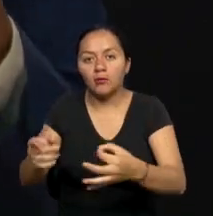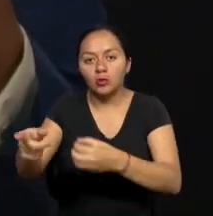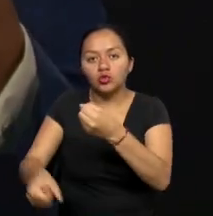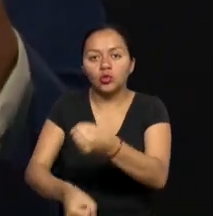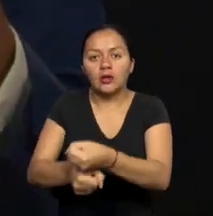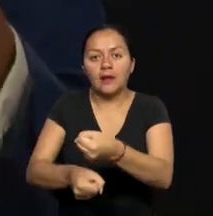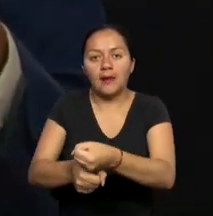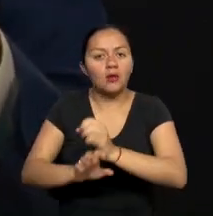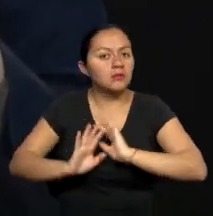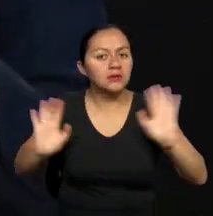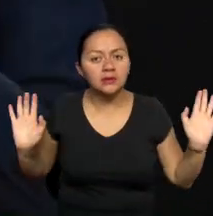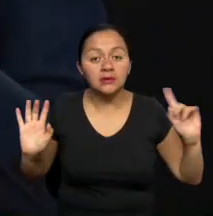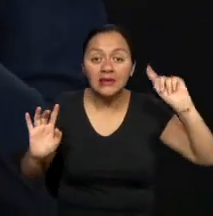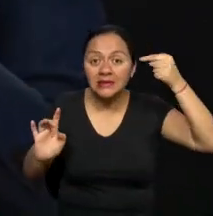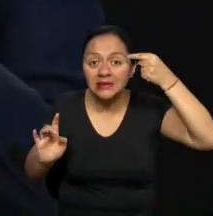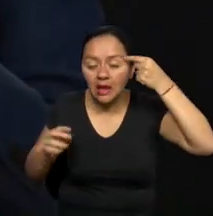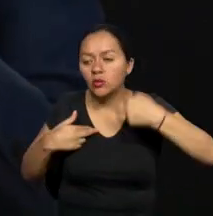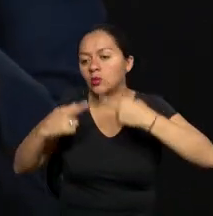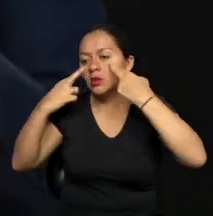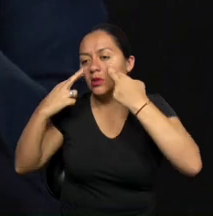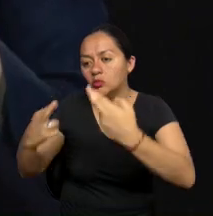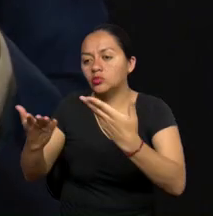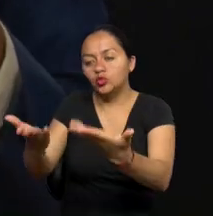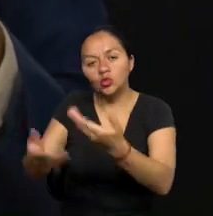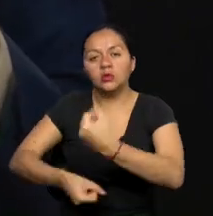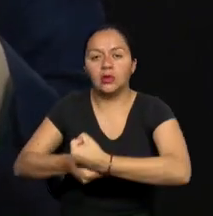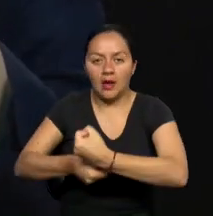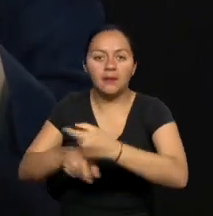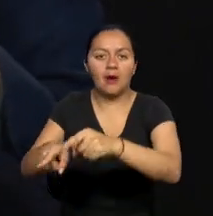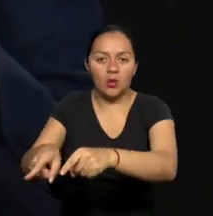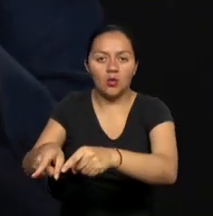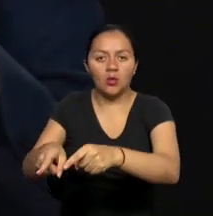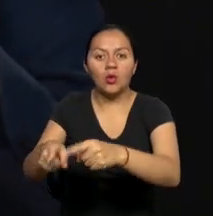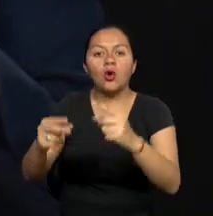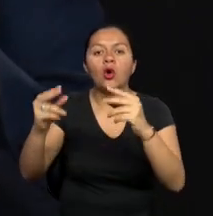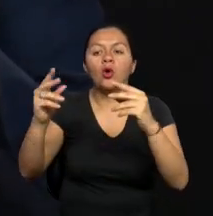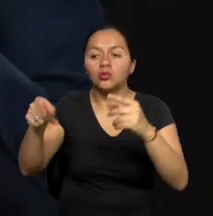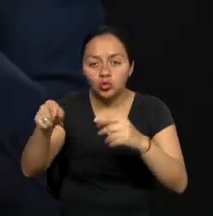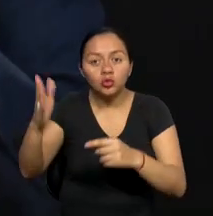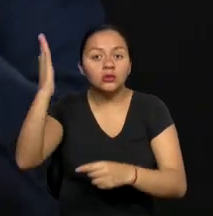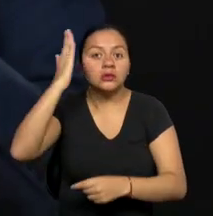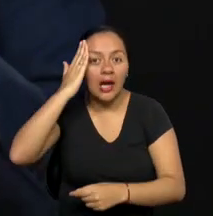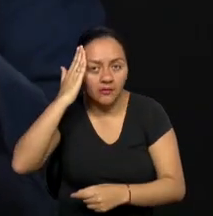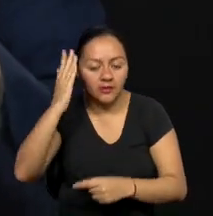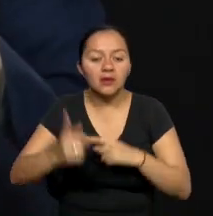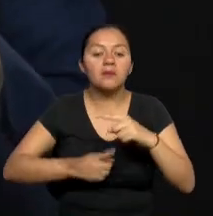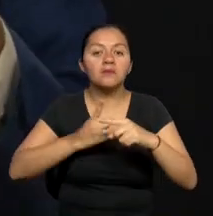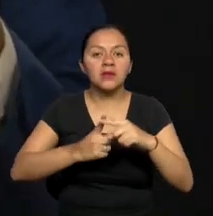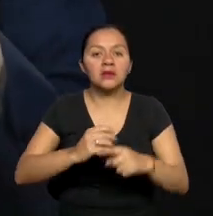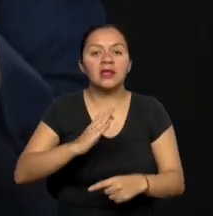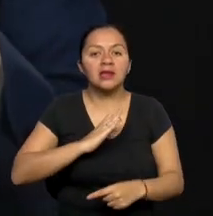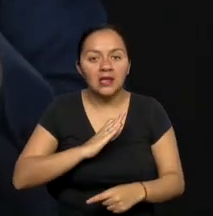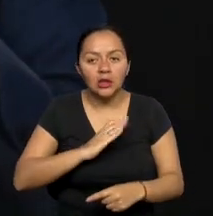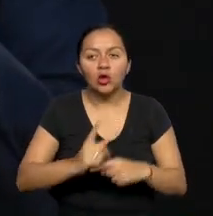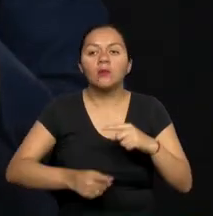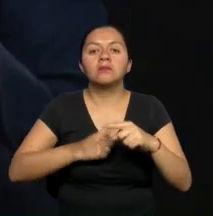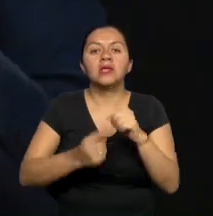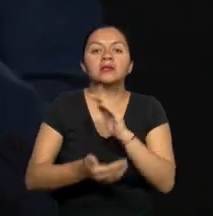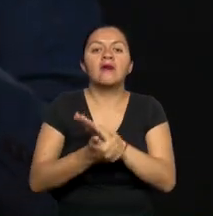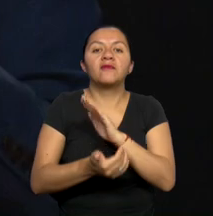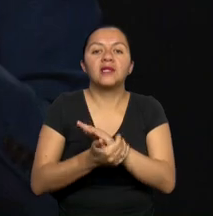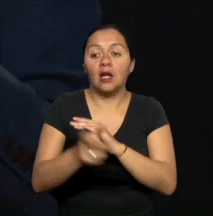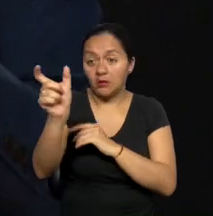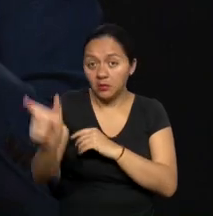público que realiza el Estado a través del CECAP de los conocimientos y habilidades técnicas que tiene una persona